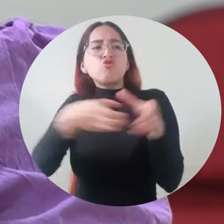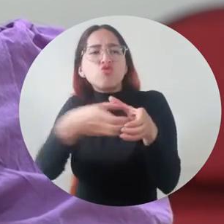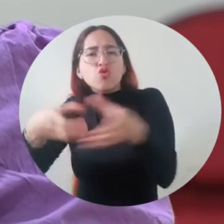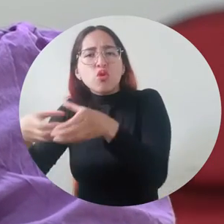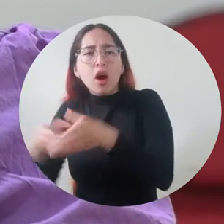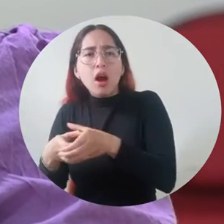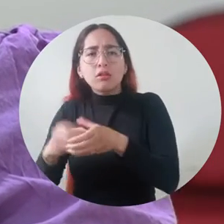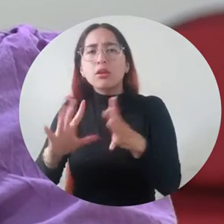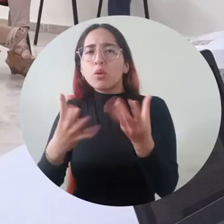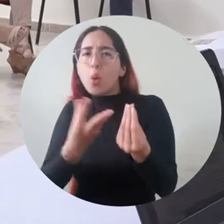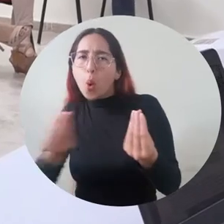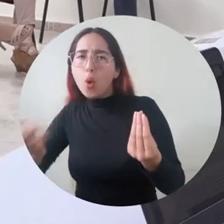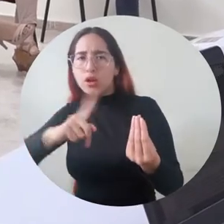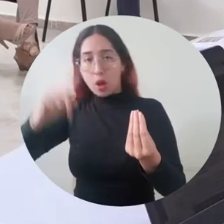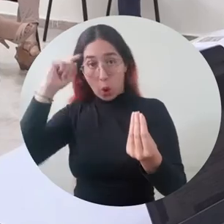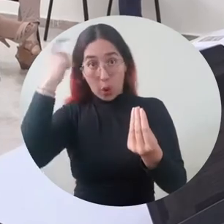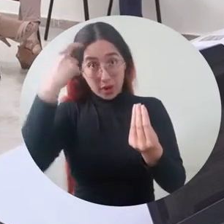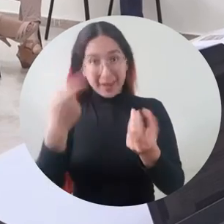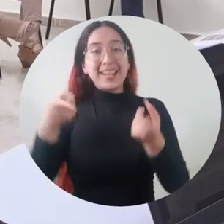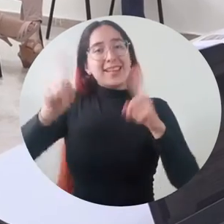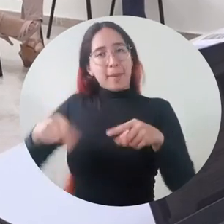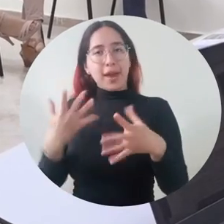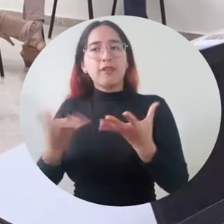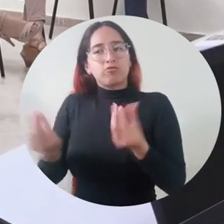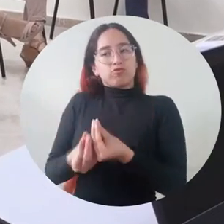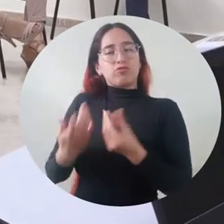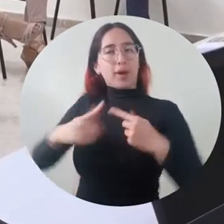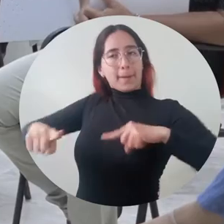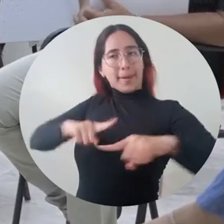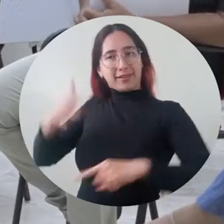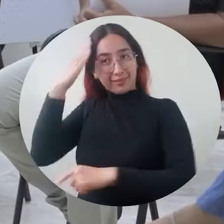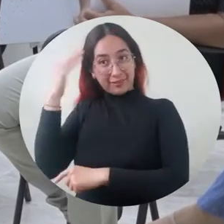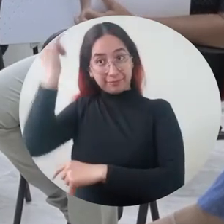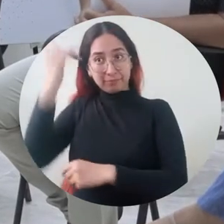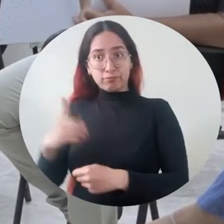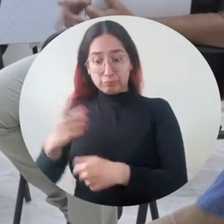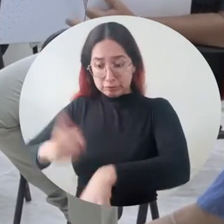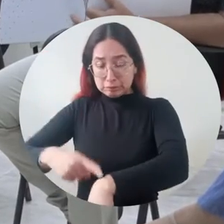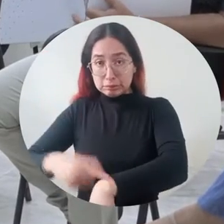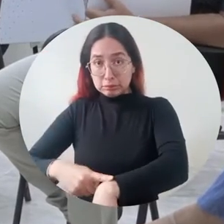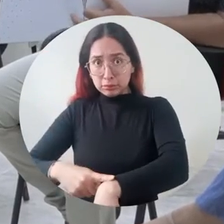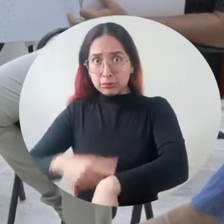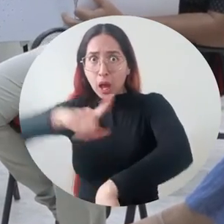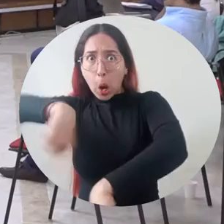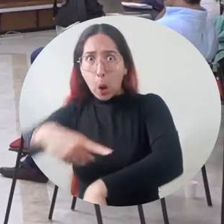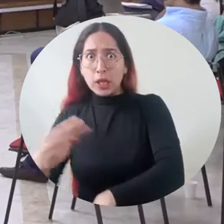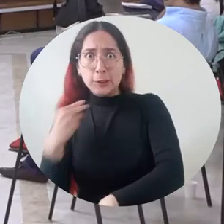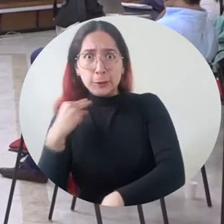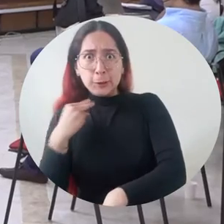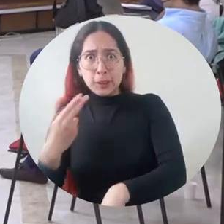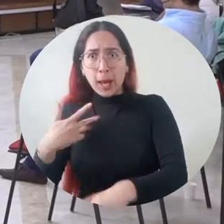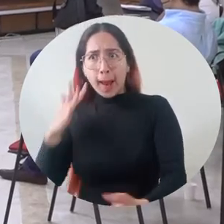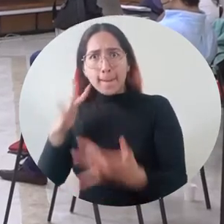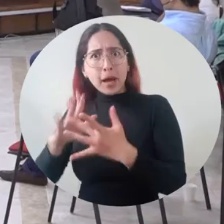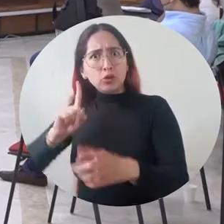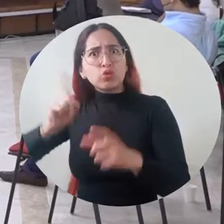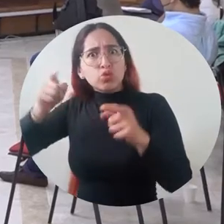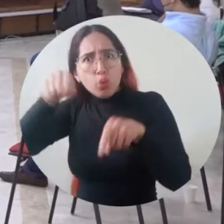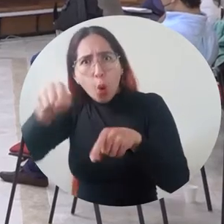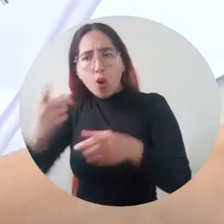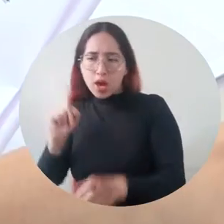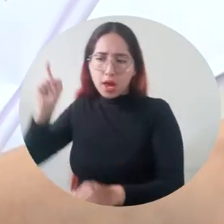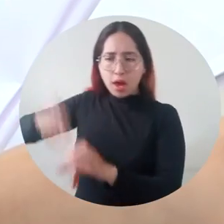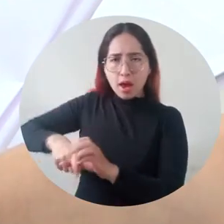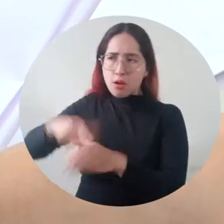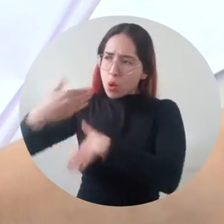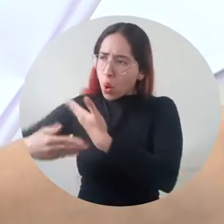gobierno y administración académica. Quedan pocas horas para postular la candidatura a la elección de representantes de